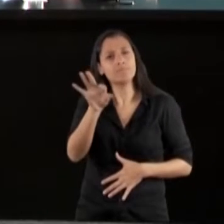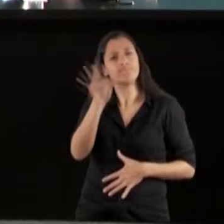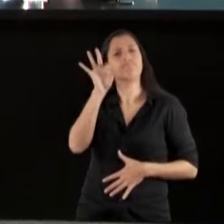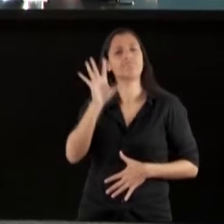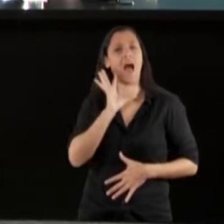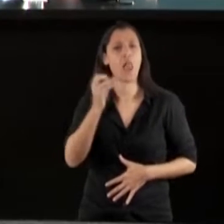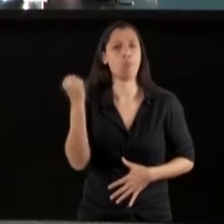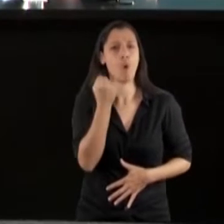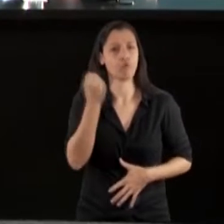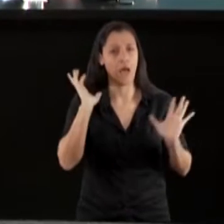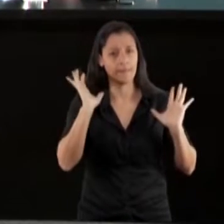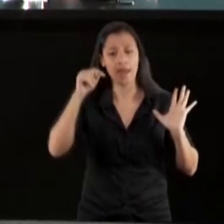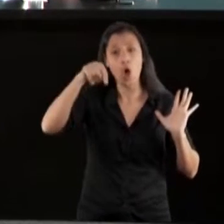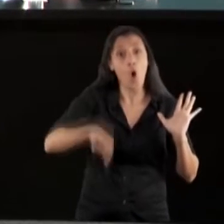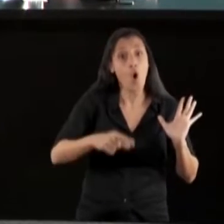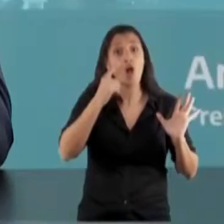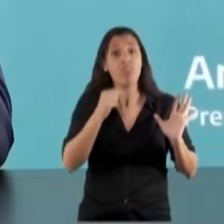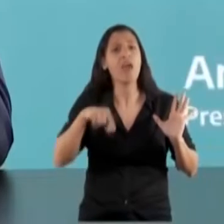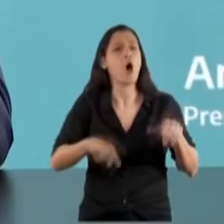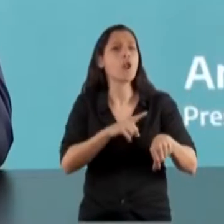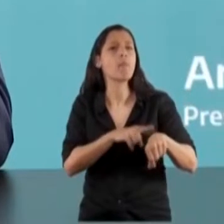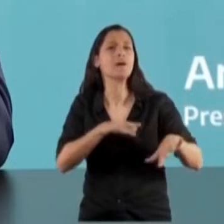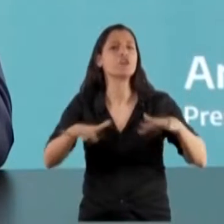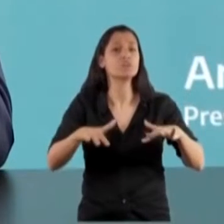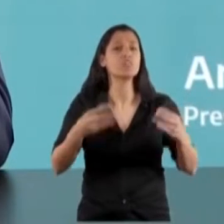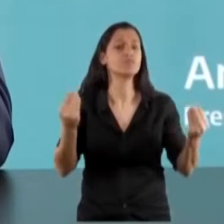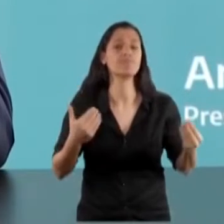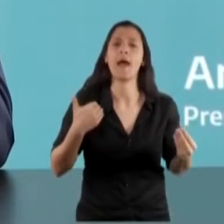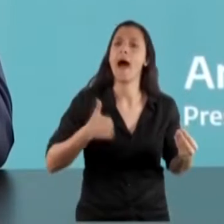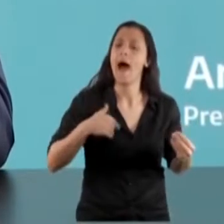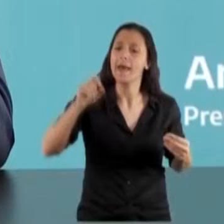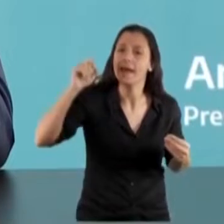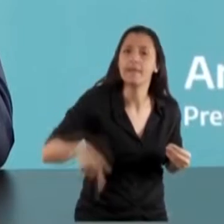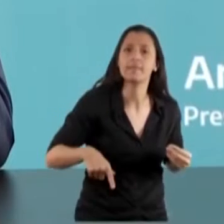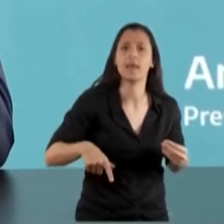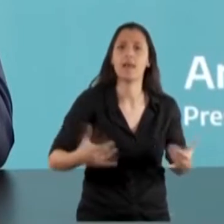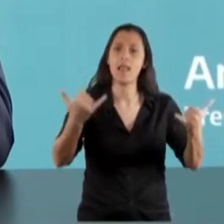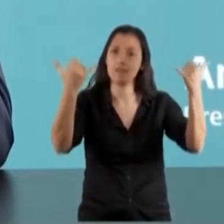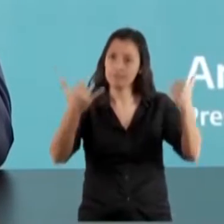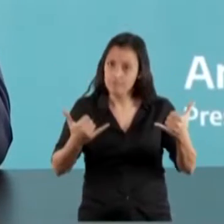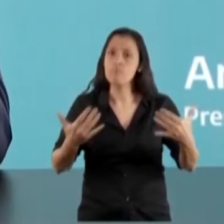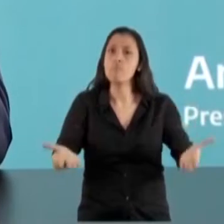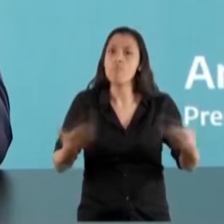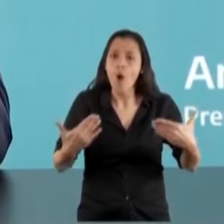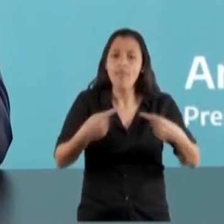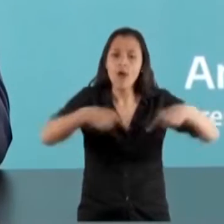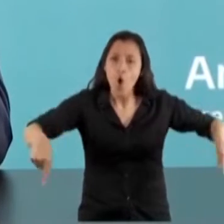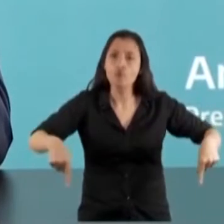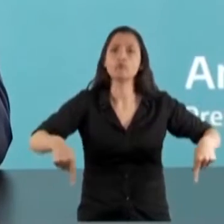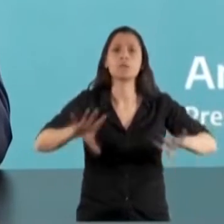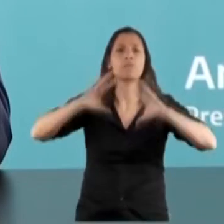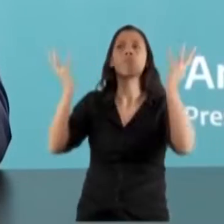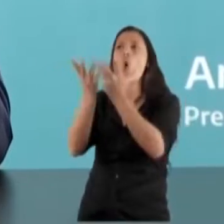hoy, en este contexto, la Argentina tiene lo que el mundo necesita.